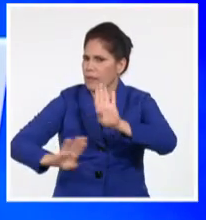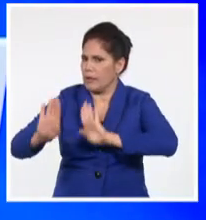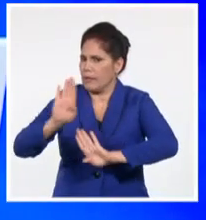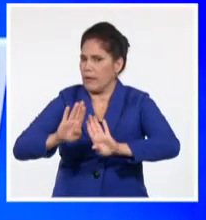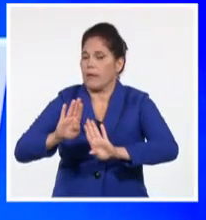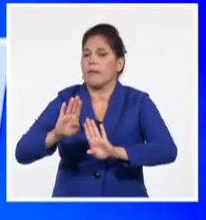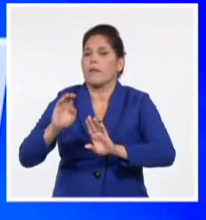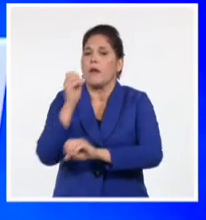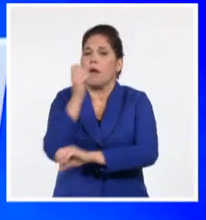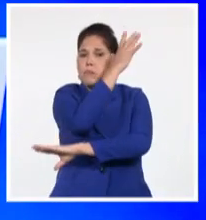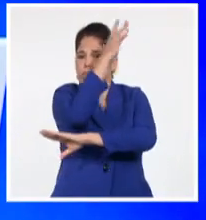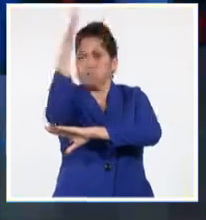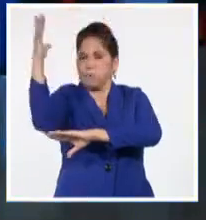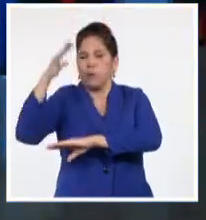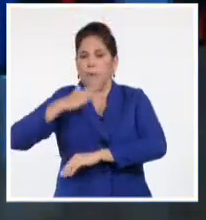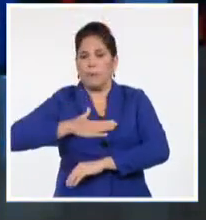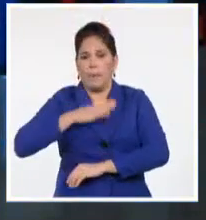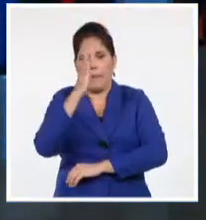Amazonía.